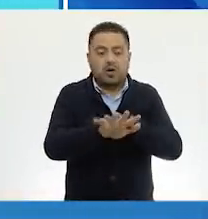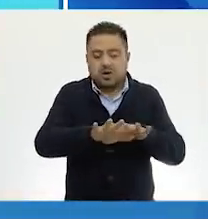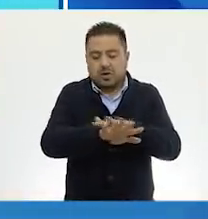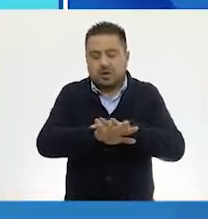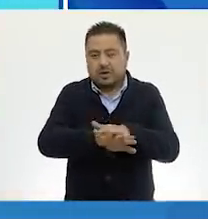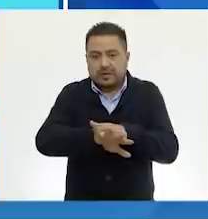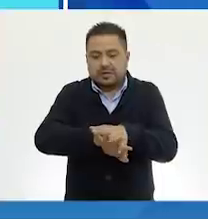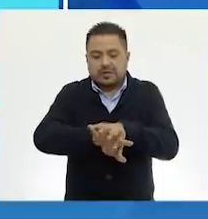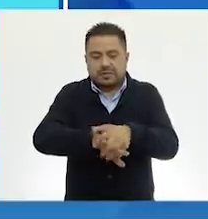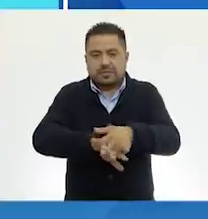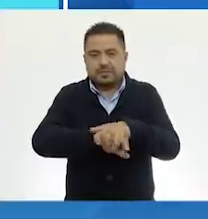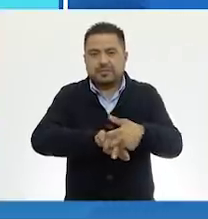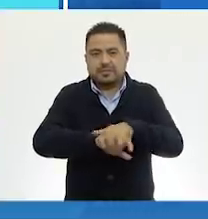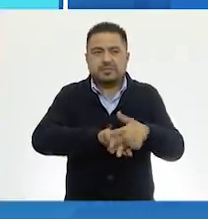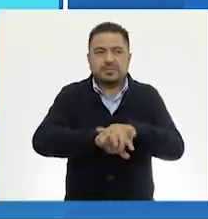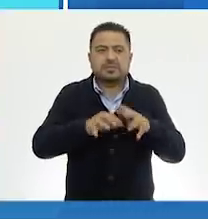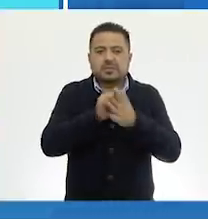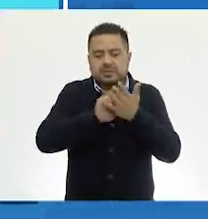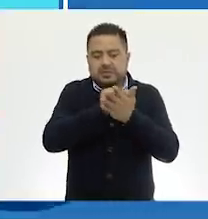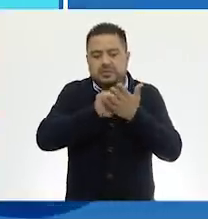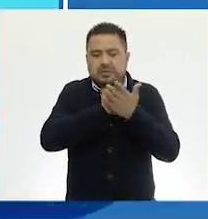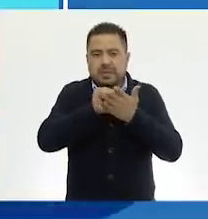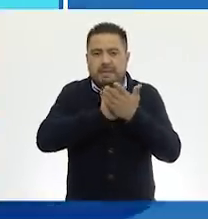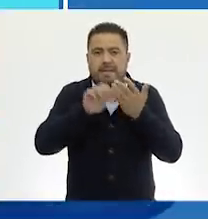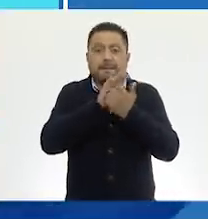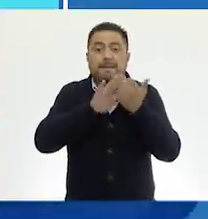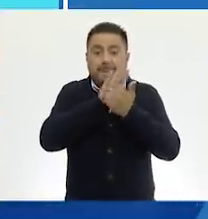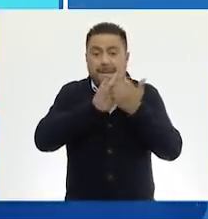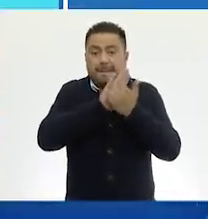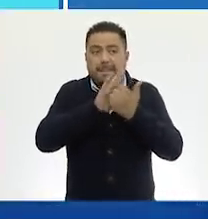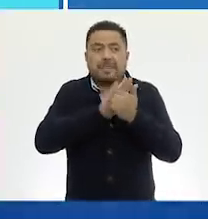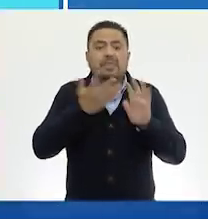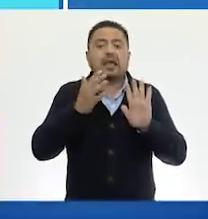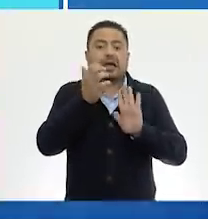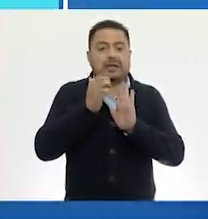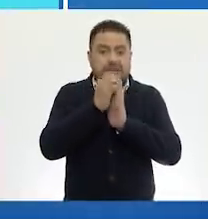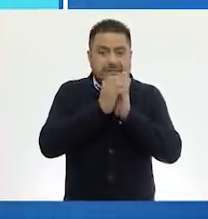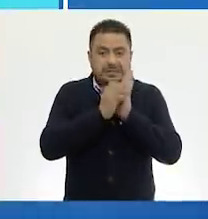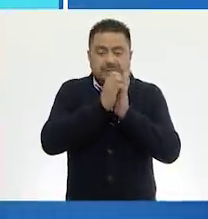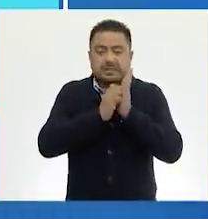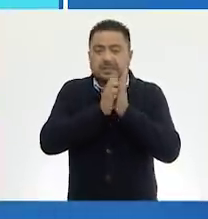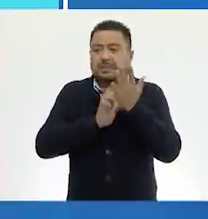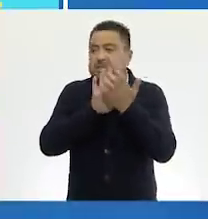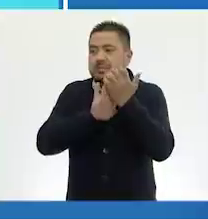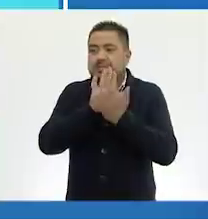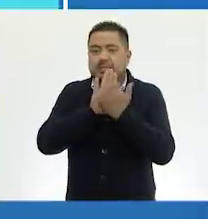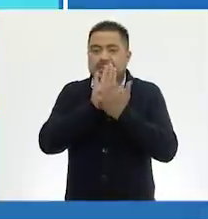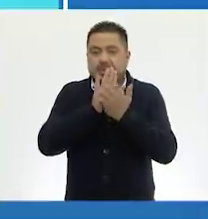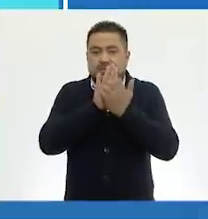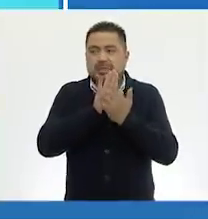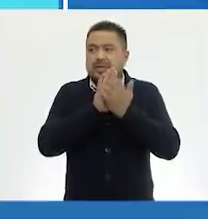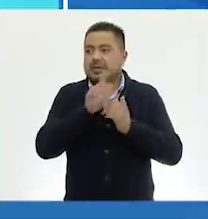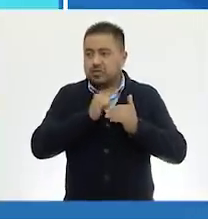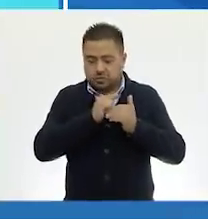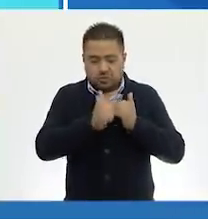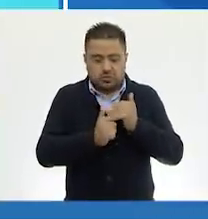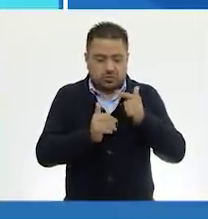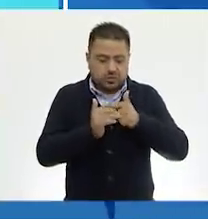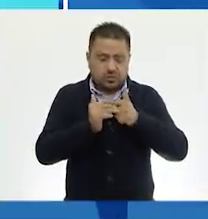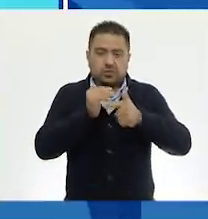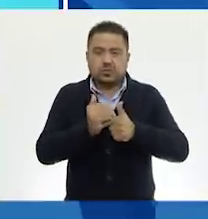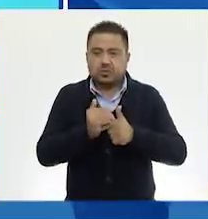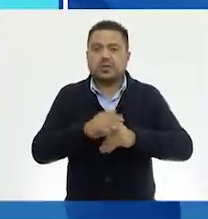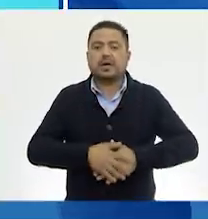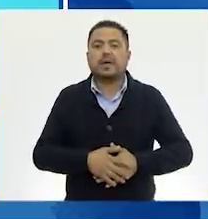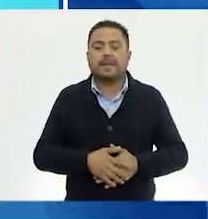con la otra mano. Frota los dedos. Ahora, como que rasguñas la palma de tus manos para lavar tus uñas.